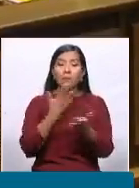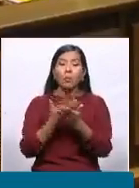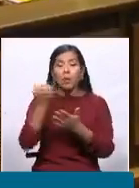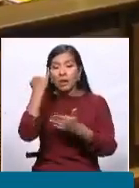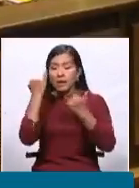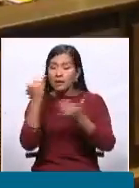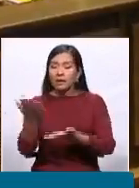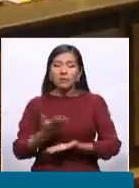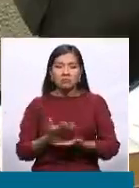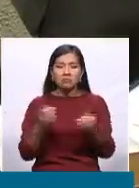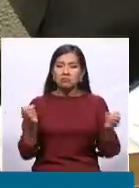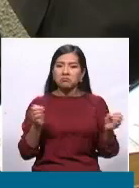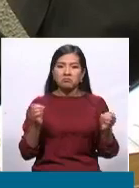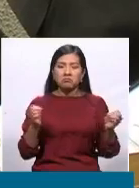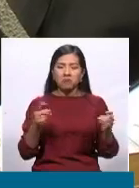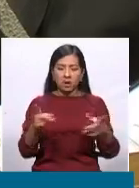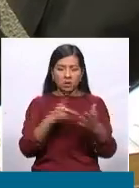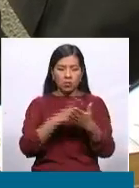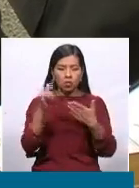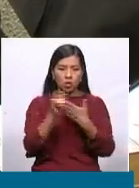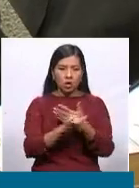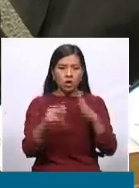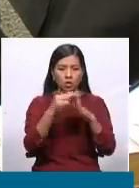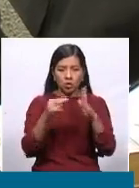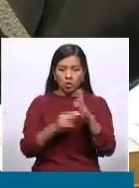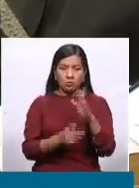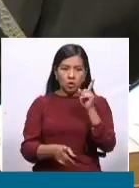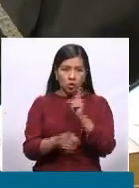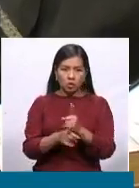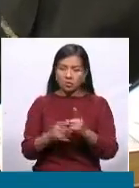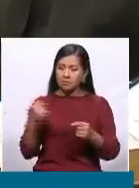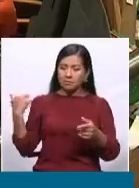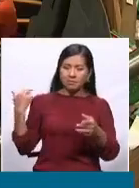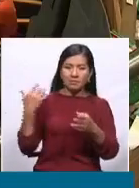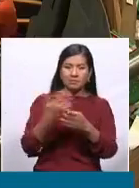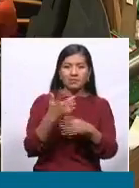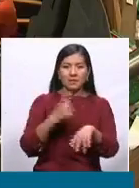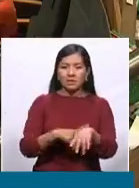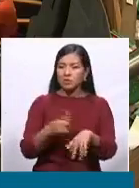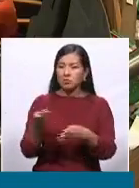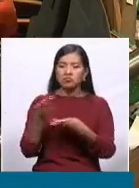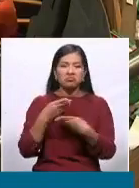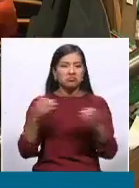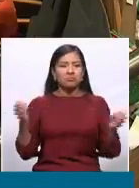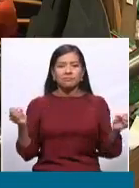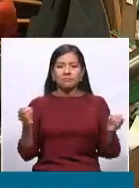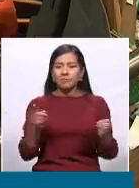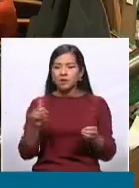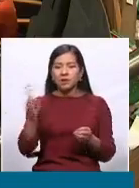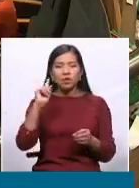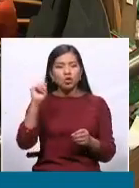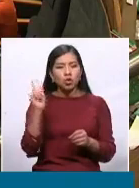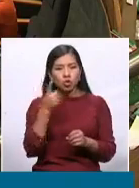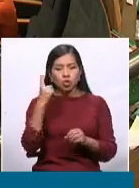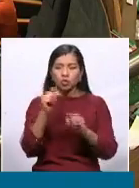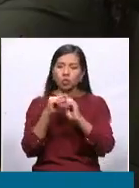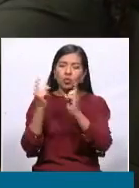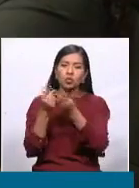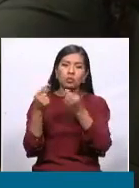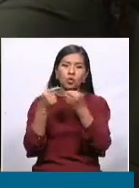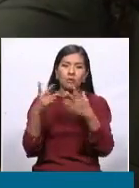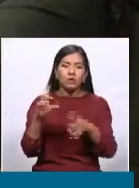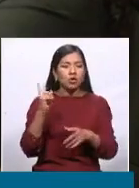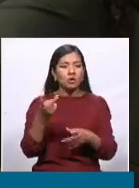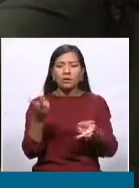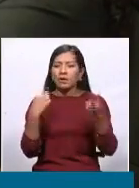leyes proyectos de norma concretas durante todo este tiempo no la oposición solamente se ha dedicado a